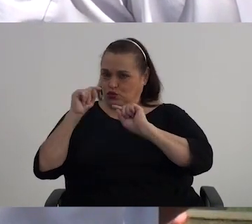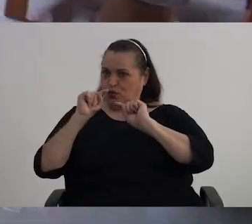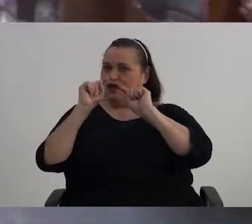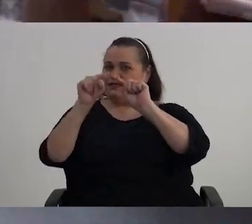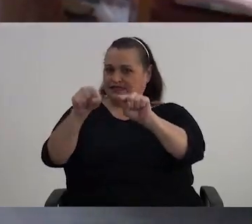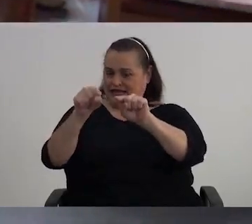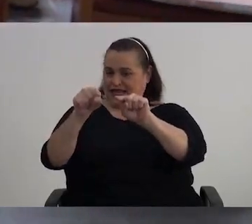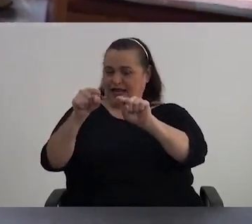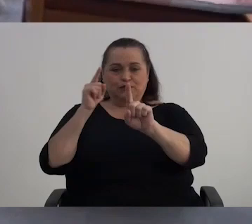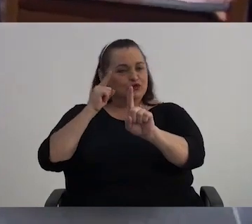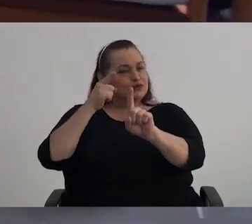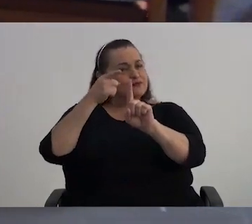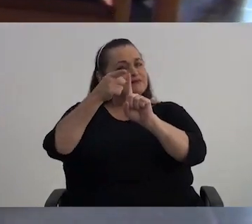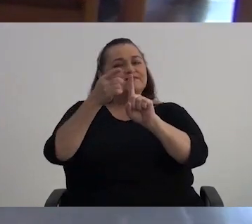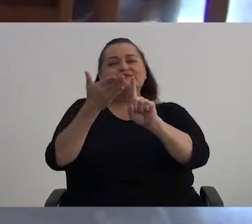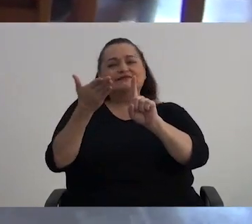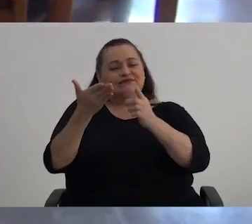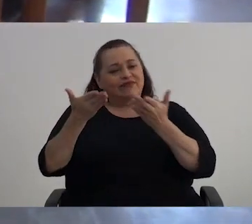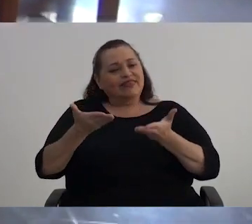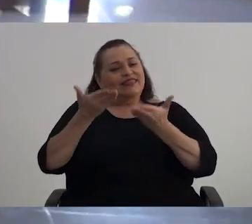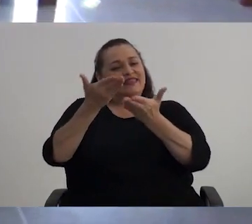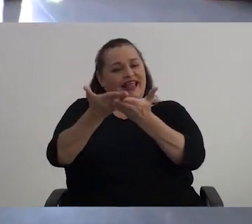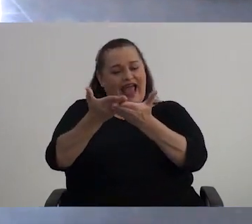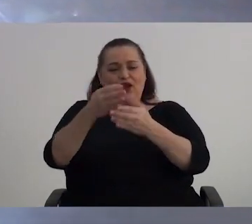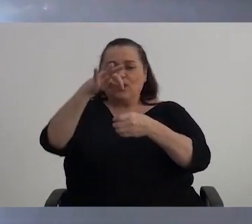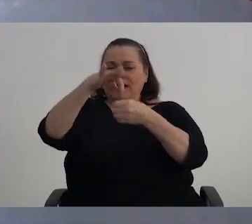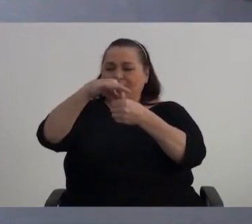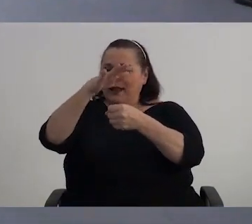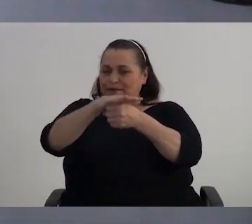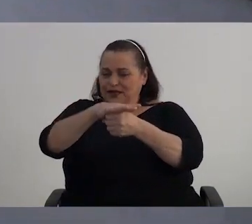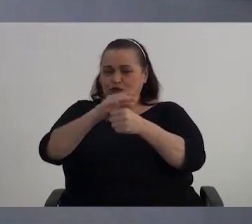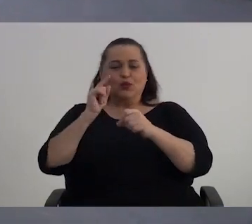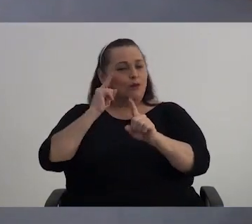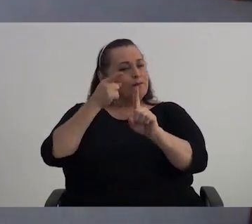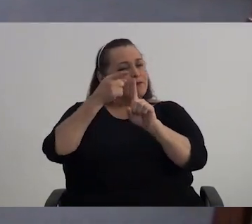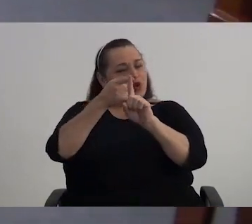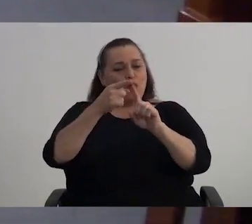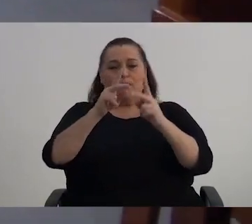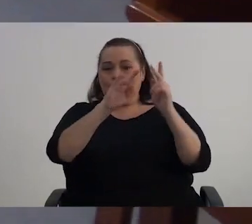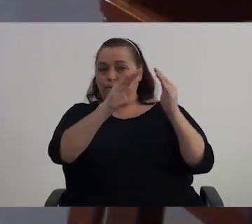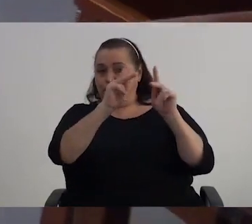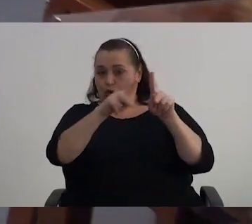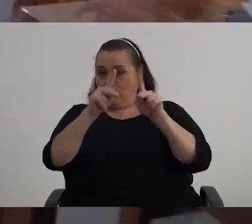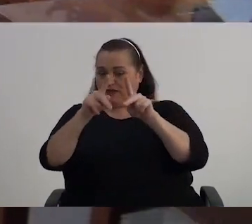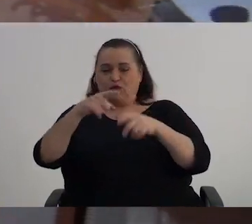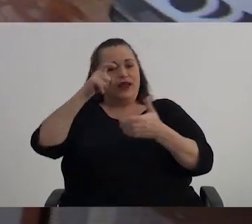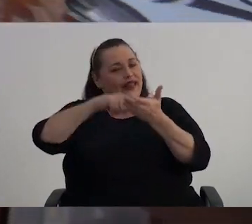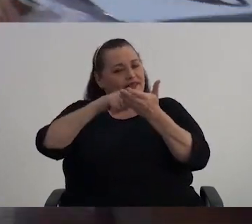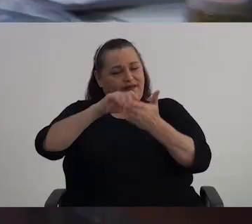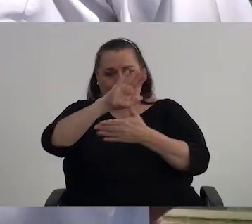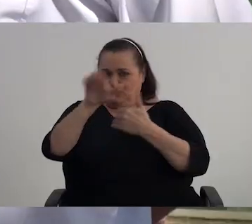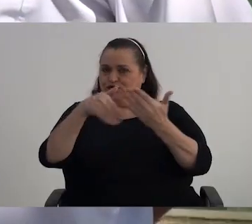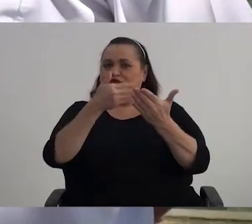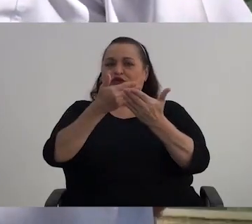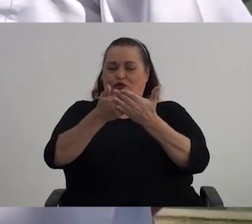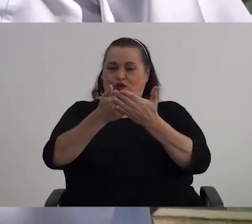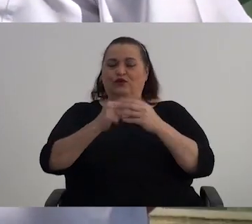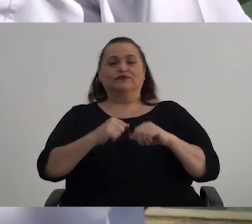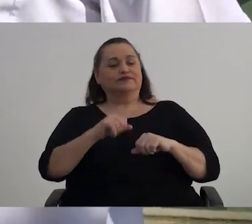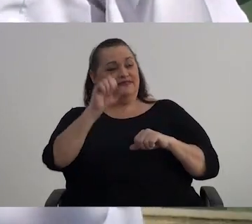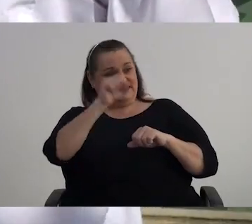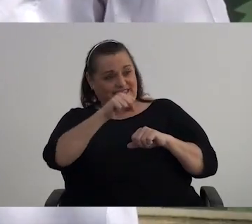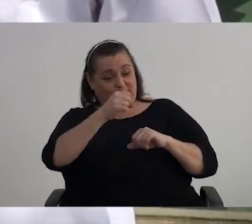con el fin de generar un granito de arena en pro de una población a la que le debemos todo. Y,